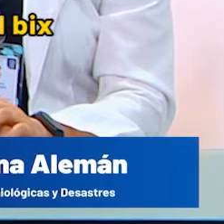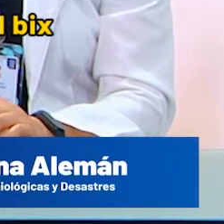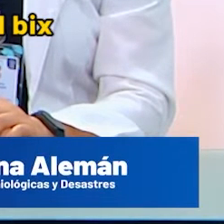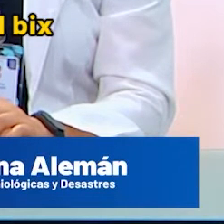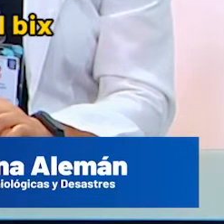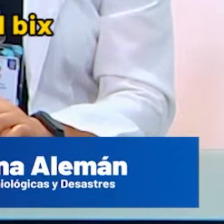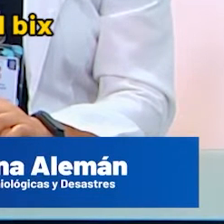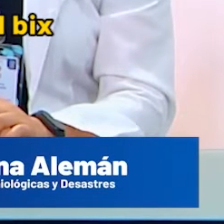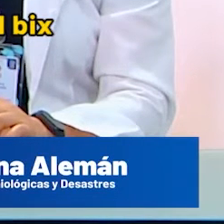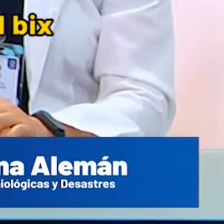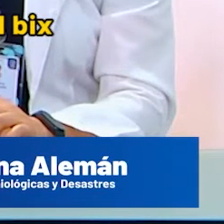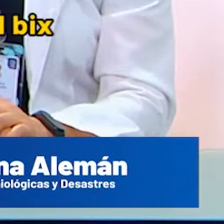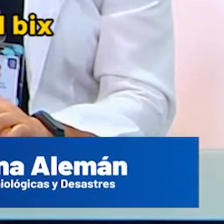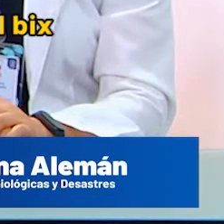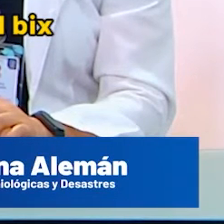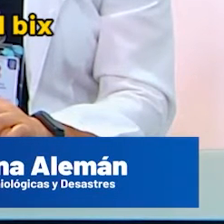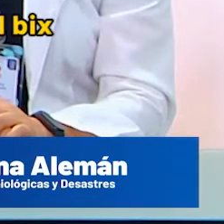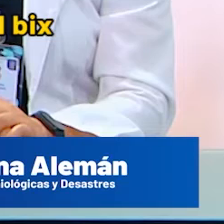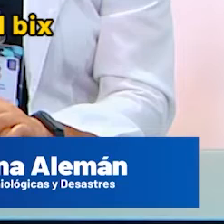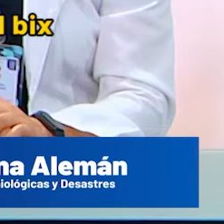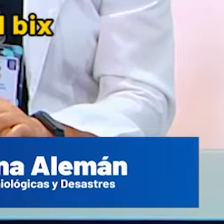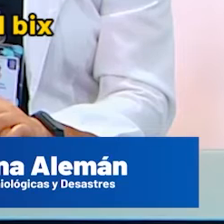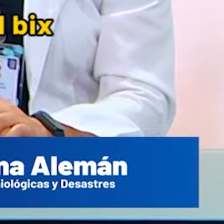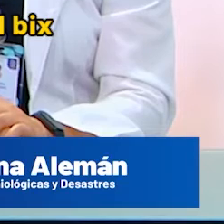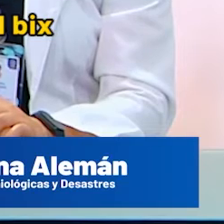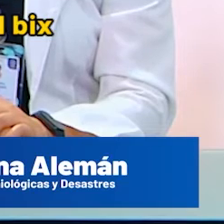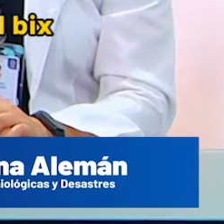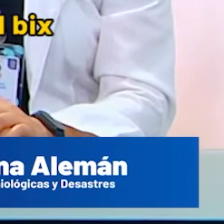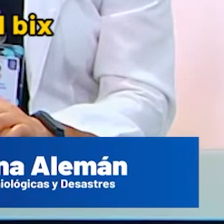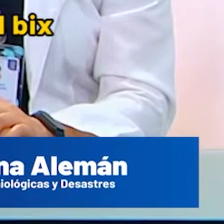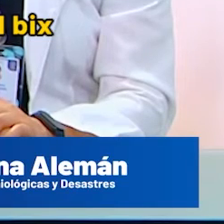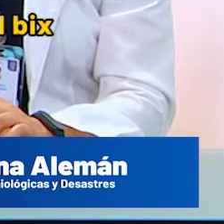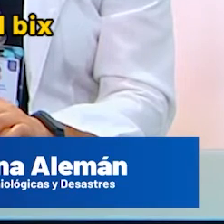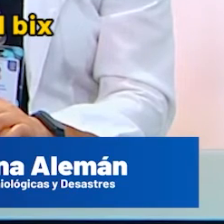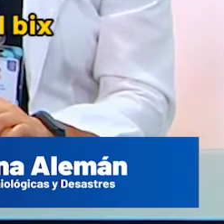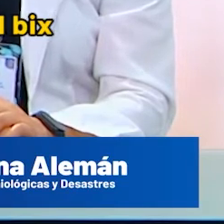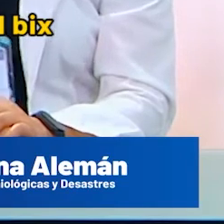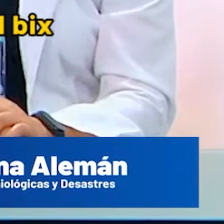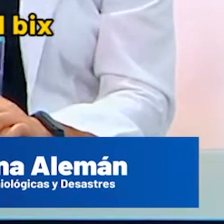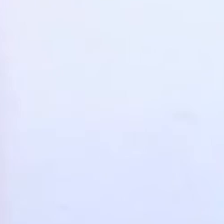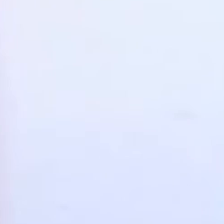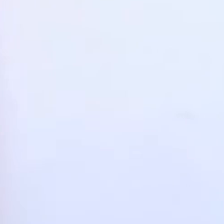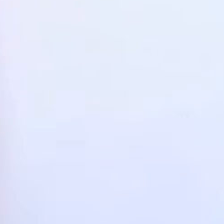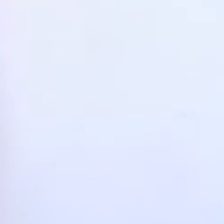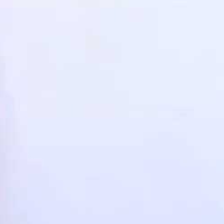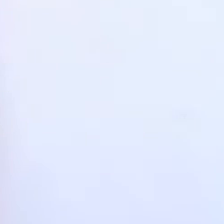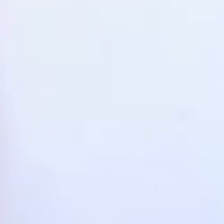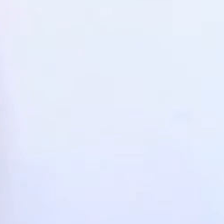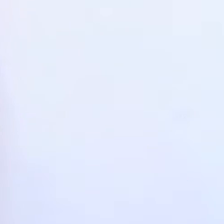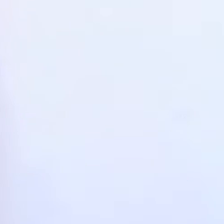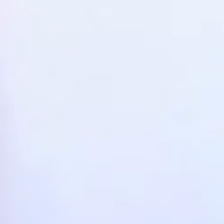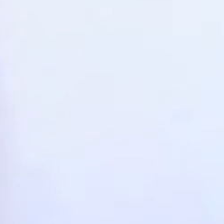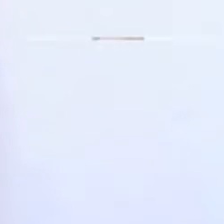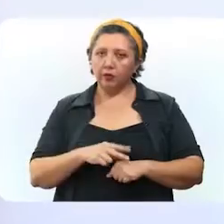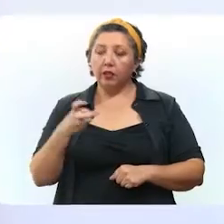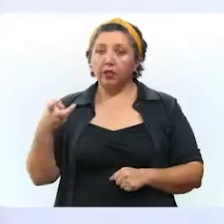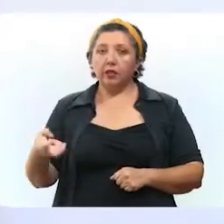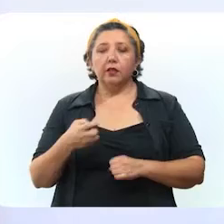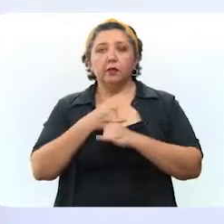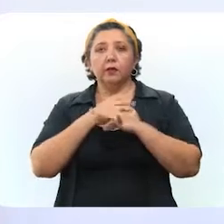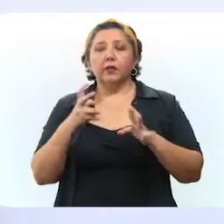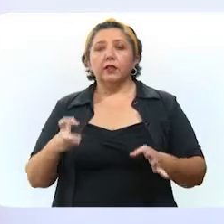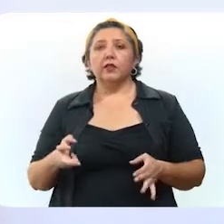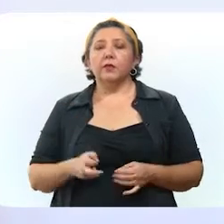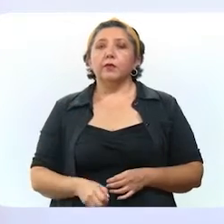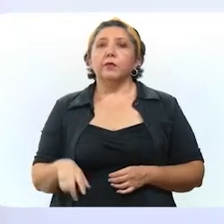Buenas tardes. A continuación, les presentaremos el parte médico relacionada con el COVID-19. Adelante, Química. Gracias, doctor. Este es el